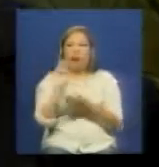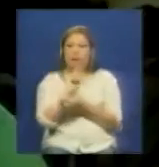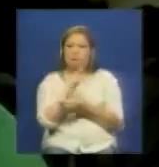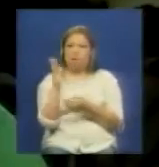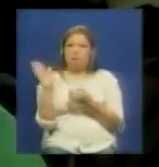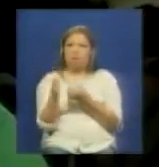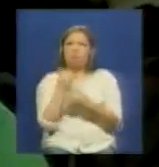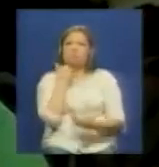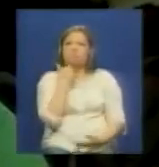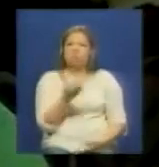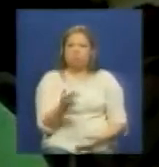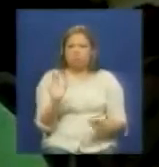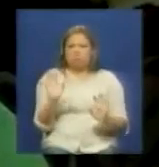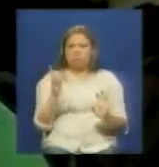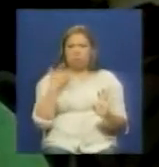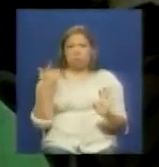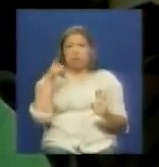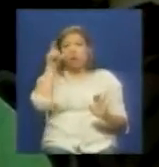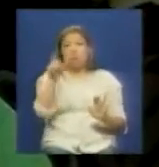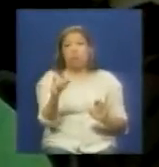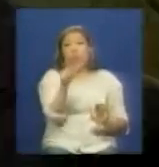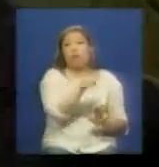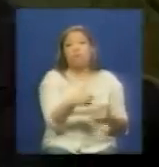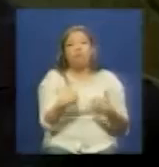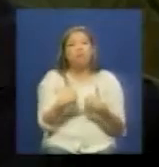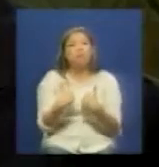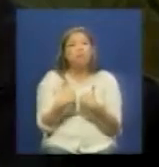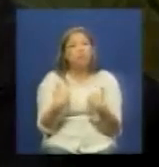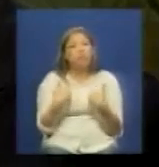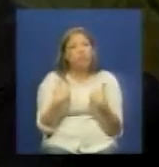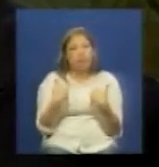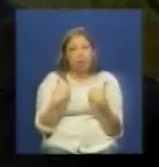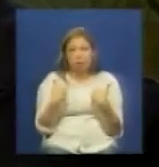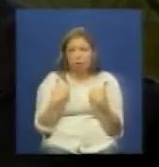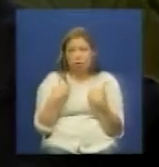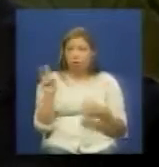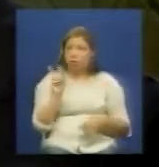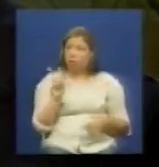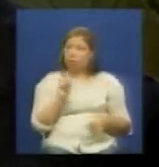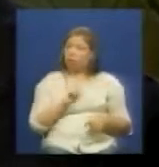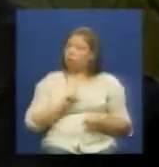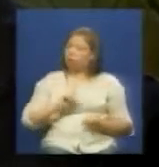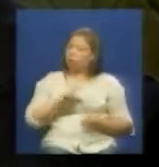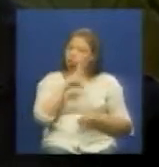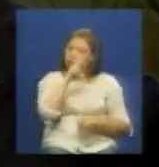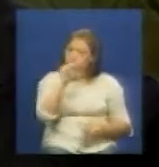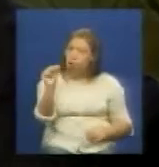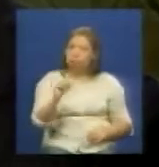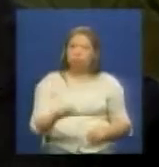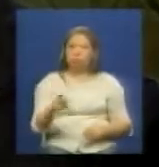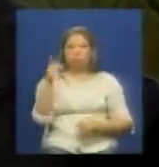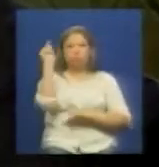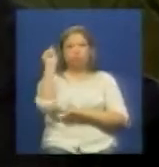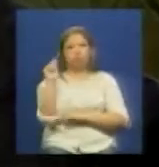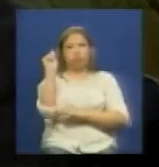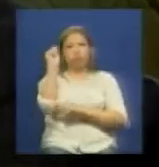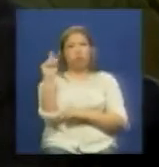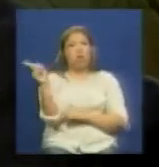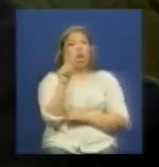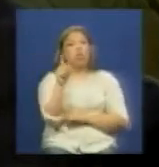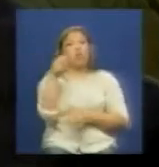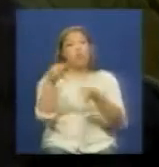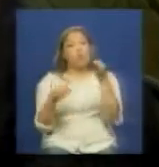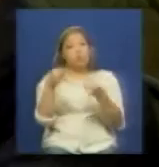y que perjudiquen al pueblo venezolano ellos no están allí digamos puestos para cometer